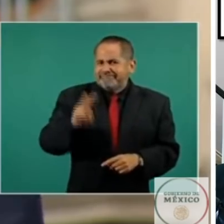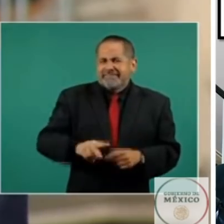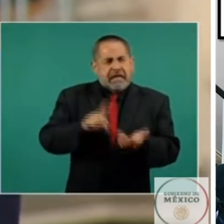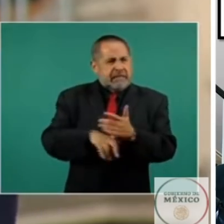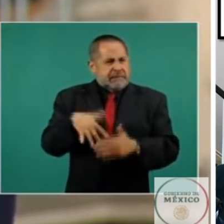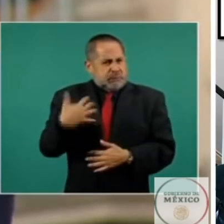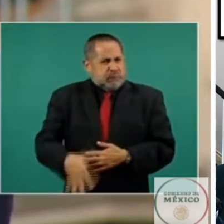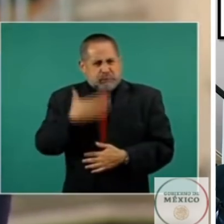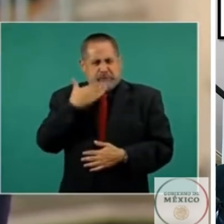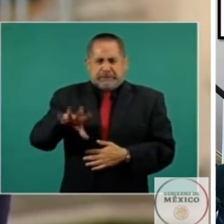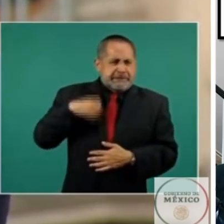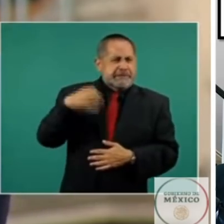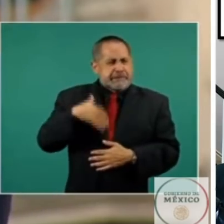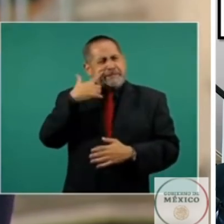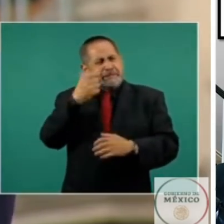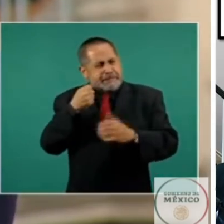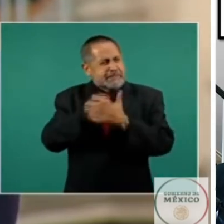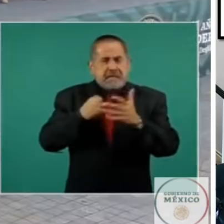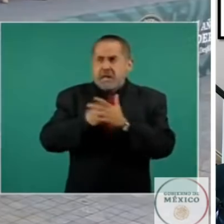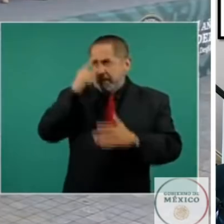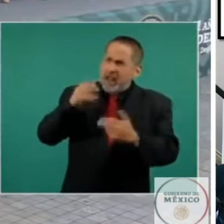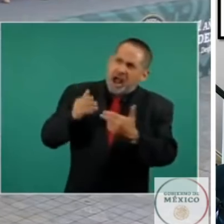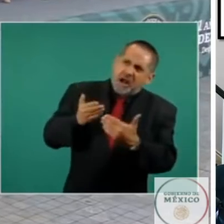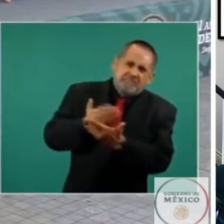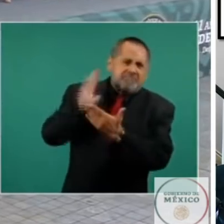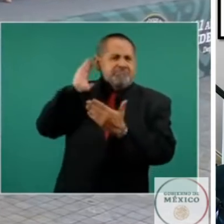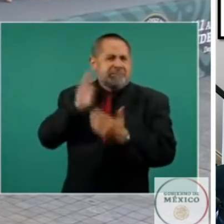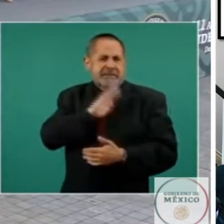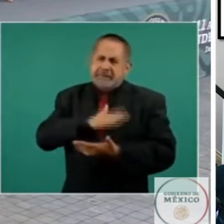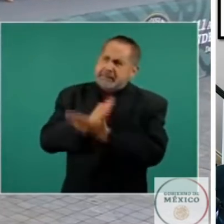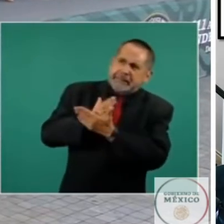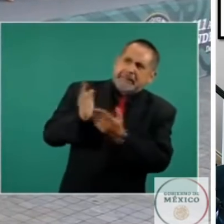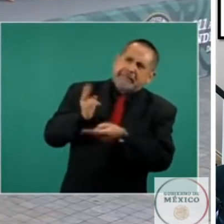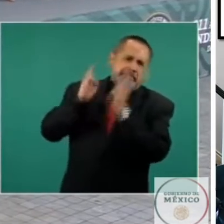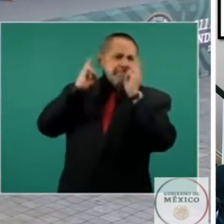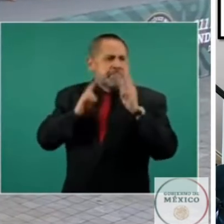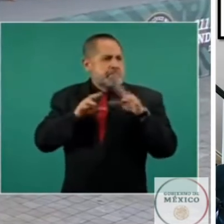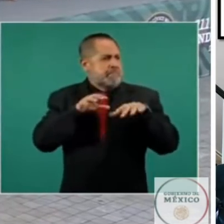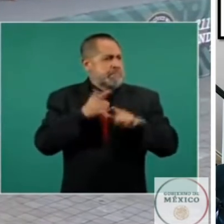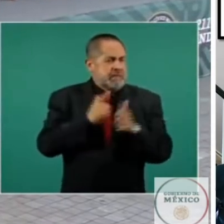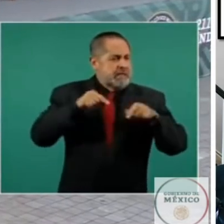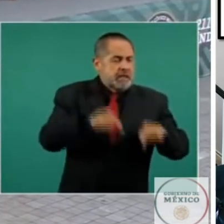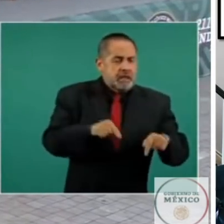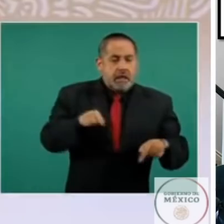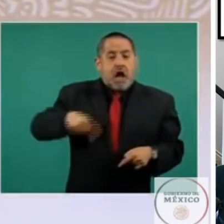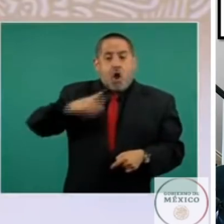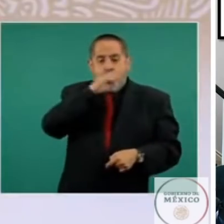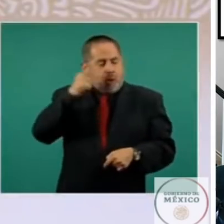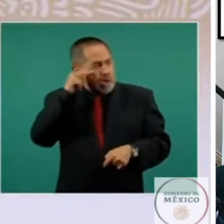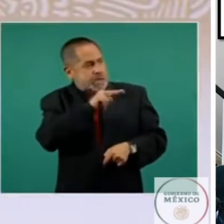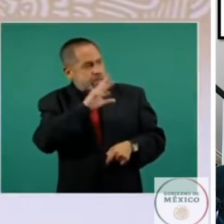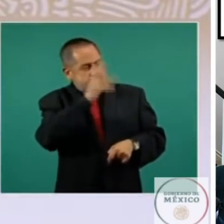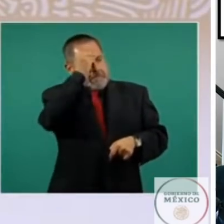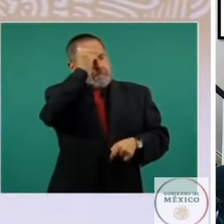extraordinario en la lucha libertaria y anticolonialista de nuestra región, y particularmente en Cuba. Recogía